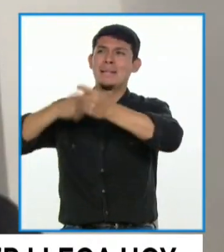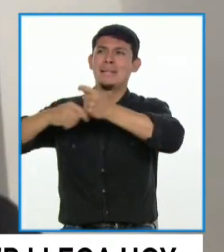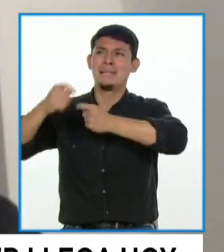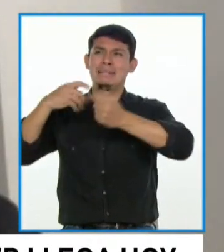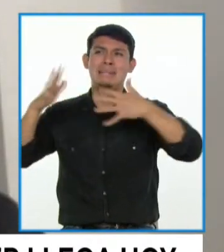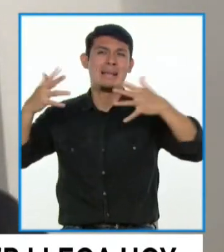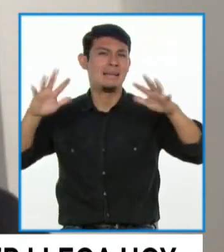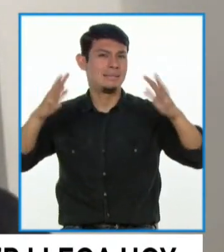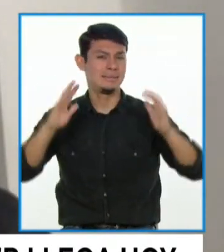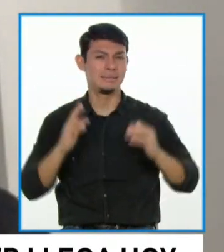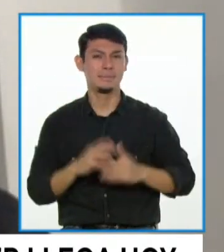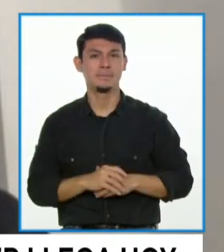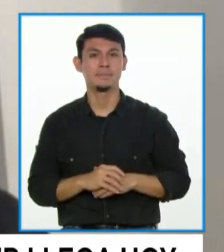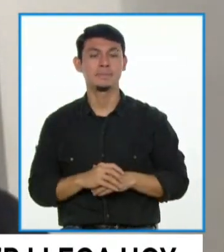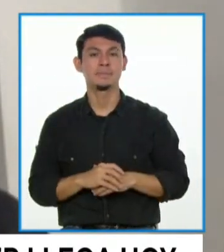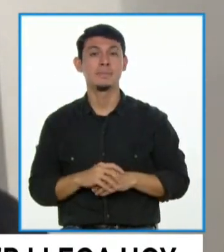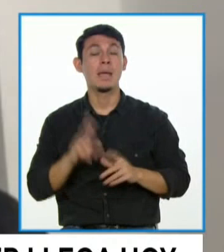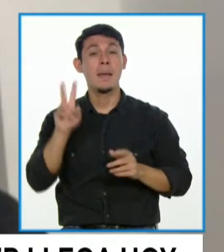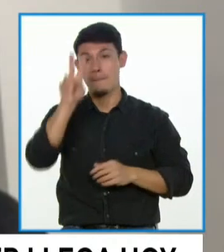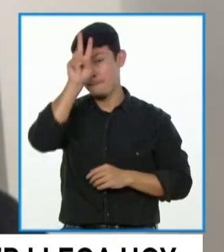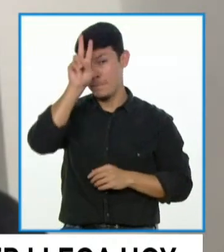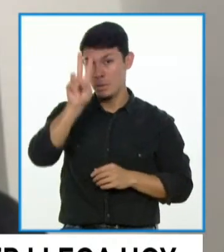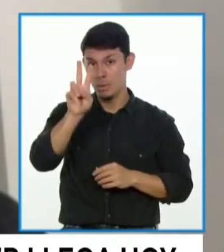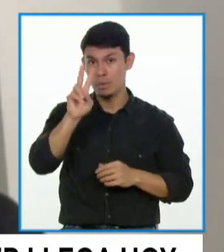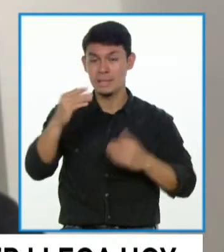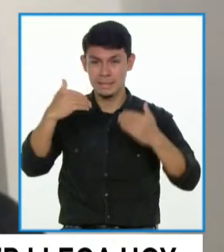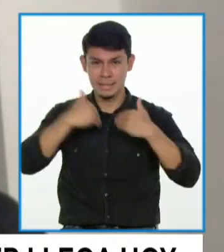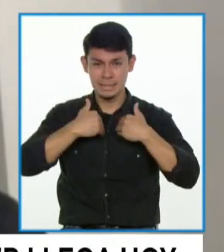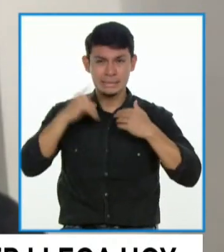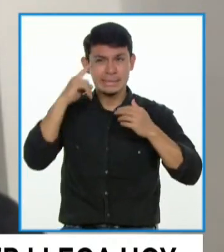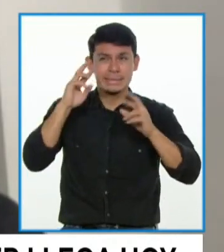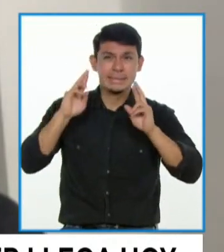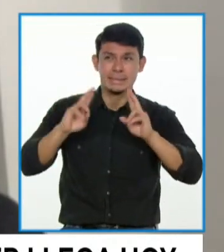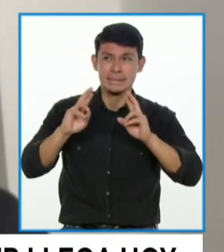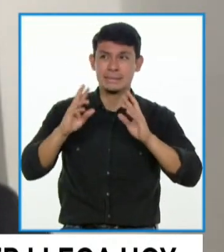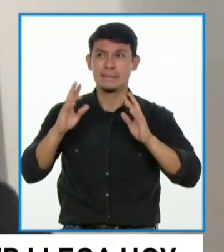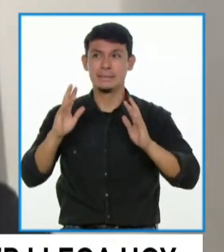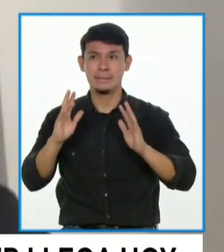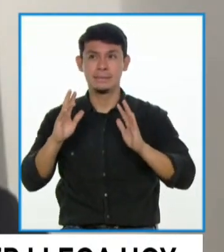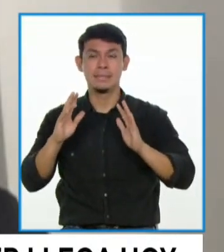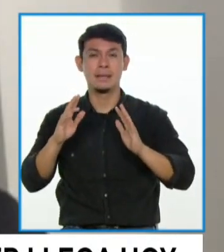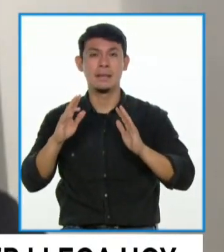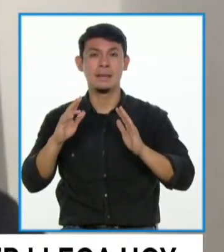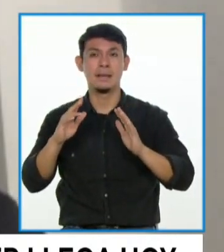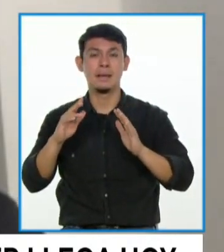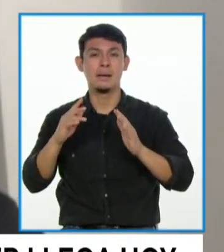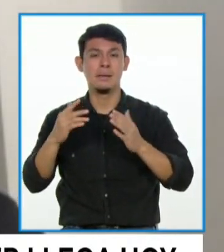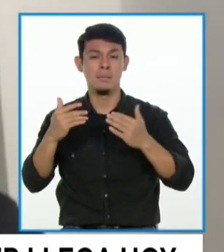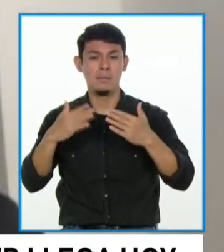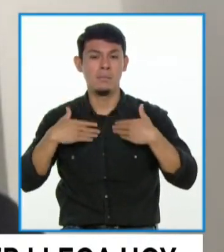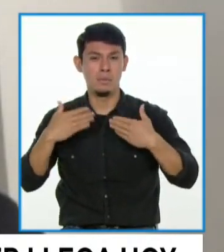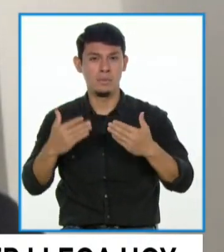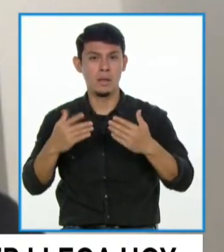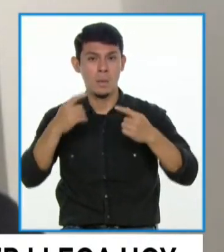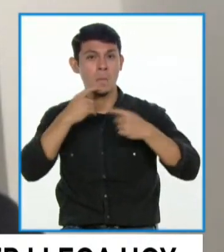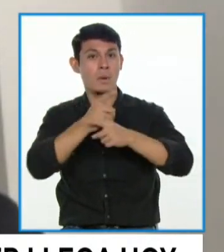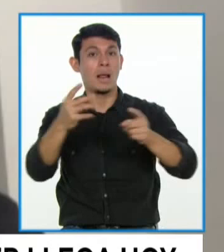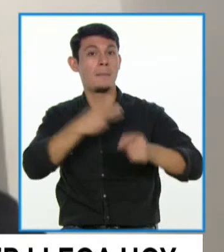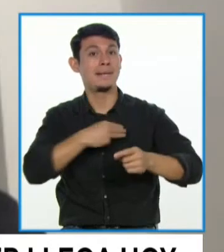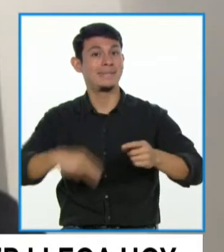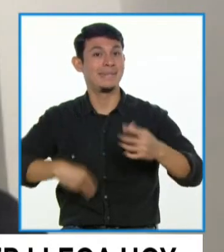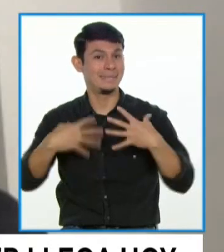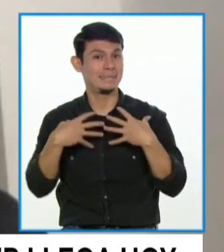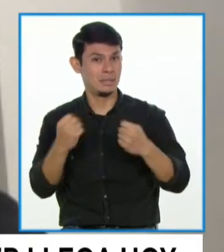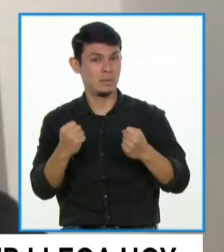de lo que podían producir. En el caso del Perú, teníamos una expectativa bastante alta por respecto a ese cronograma que ha publicado el Ministerio de